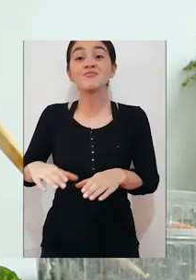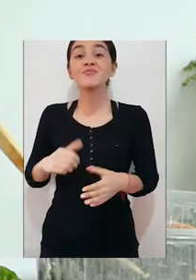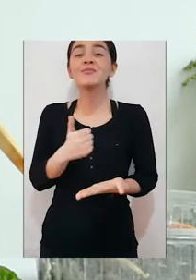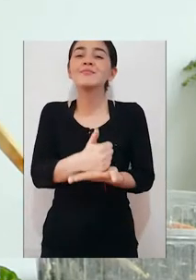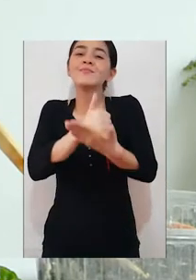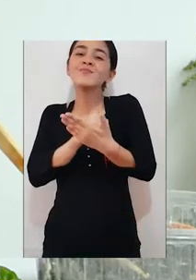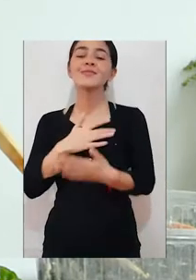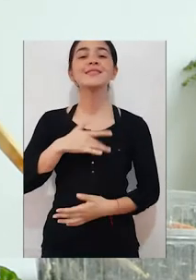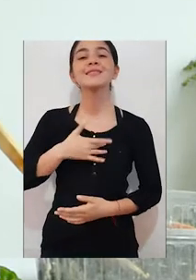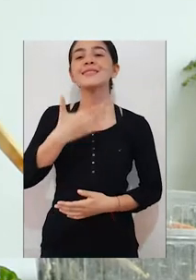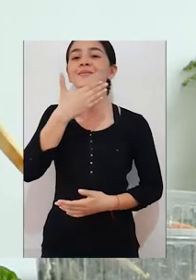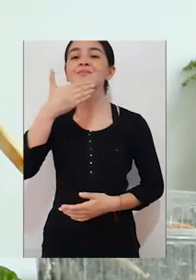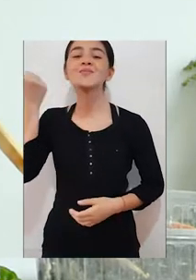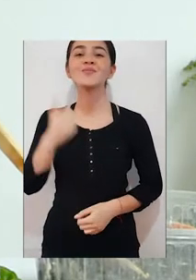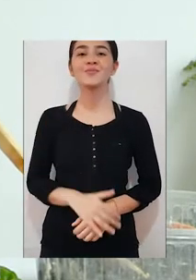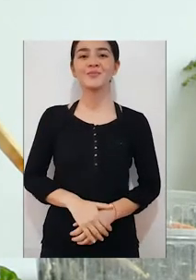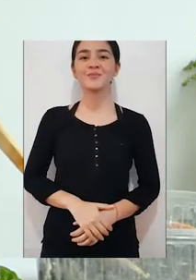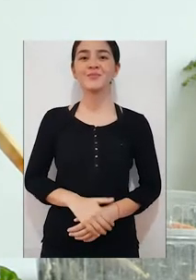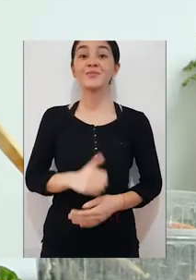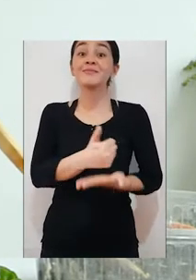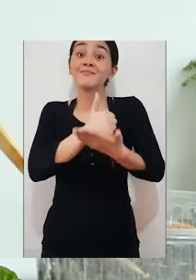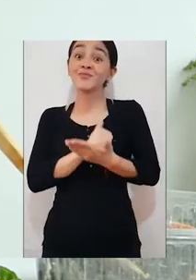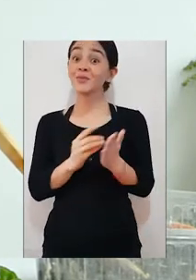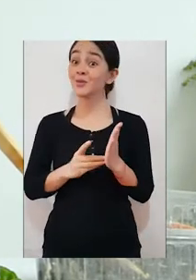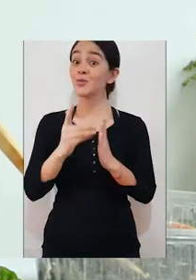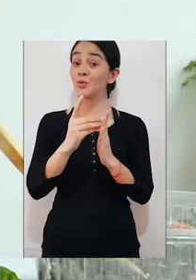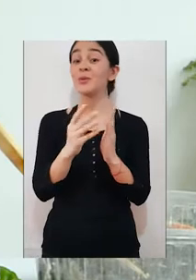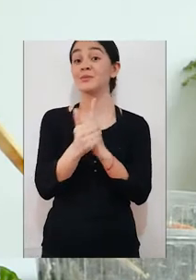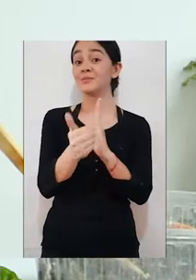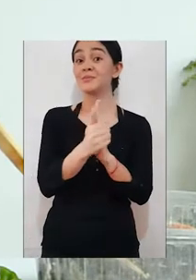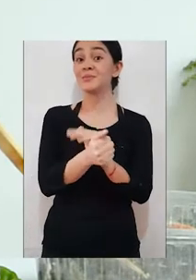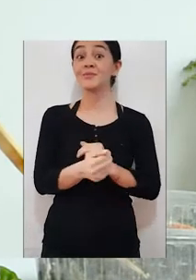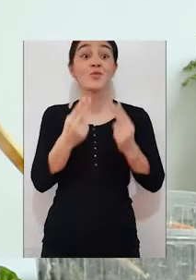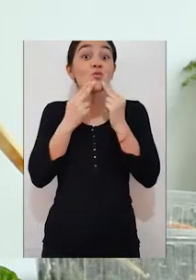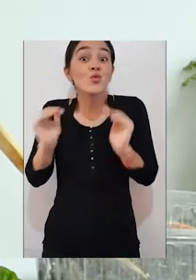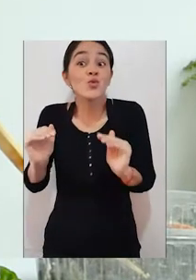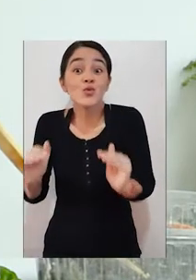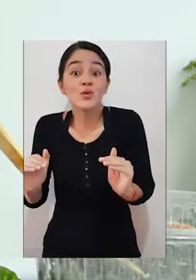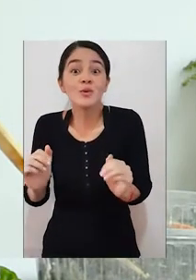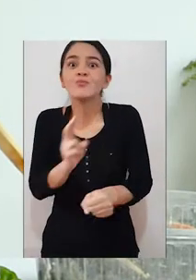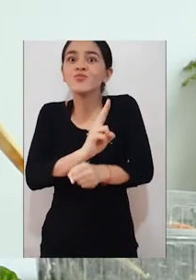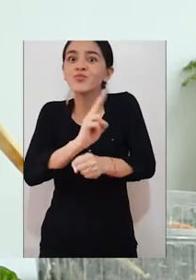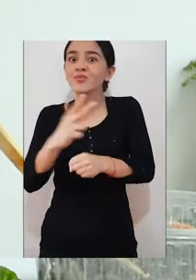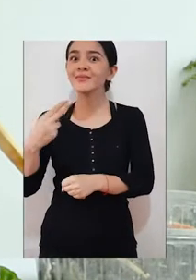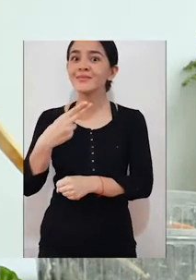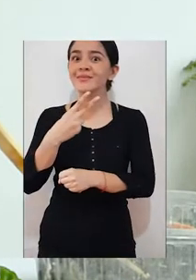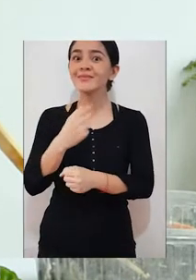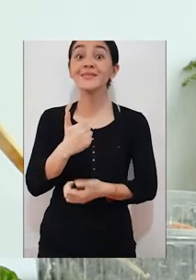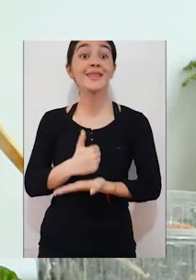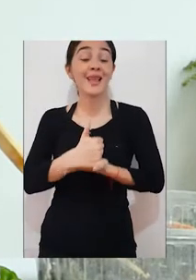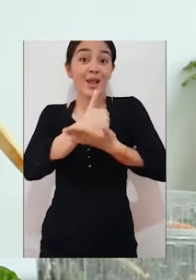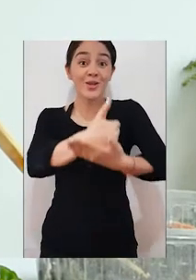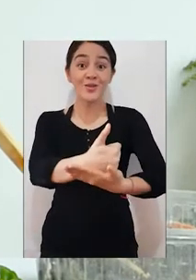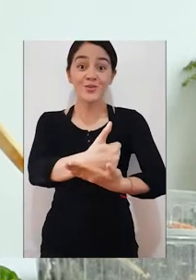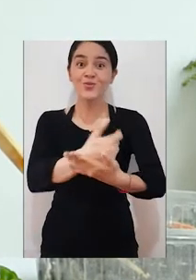a sentirnos mejor, que nos ayuden a desarrollar habilidades. En el caso de los niños pequeños, el uso de las tijeras ayuda al desarrollo de su